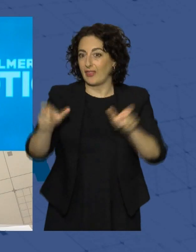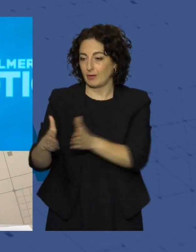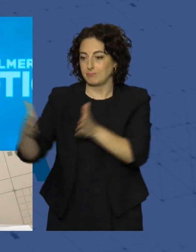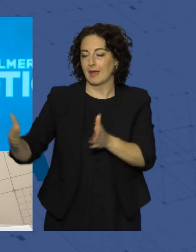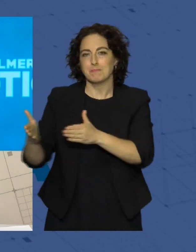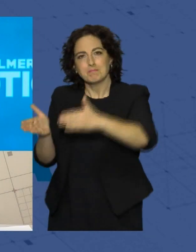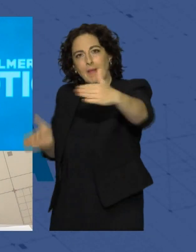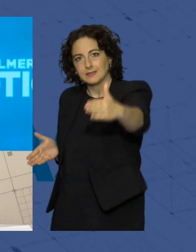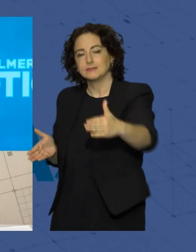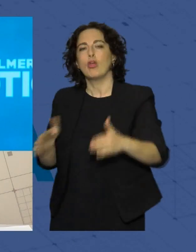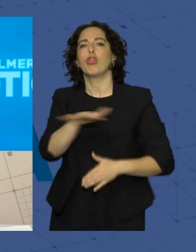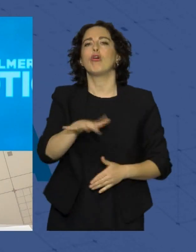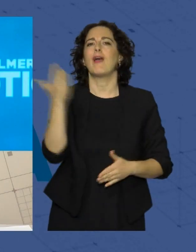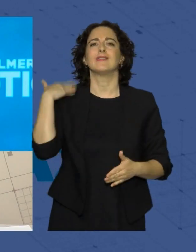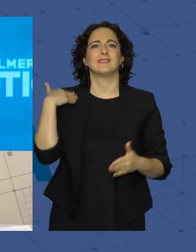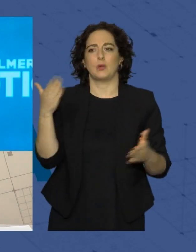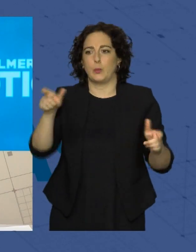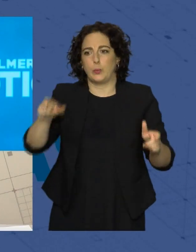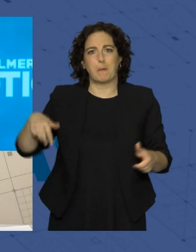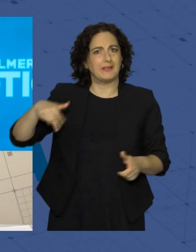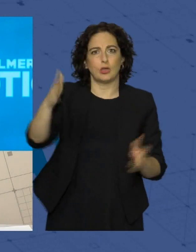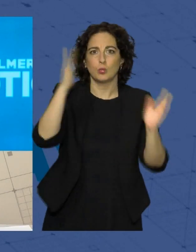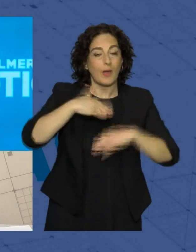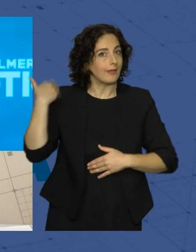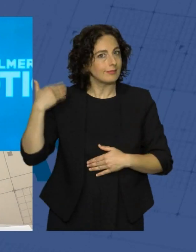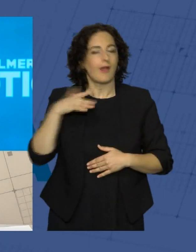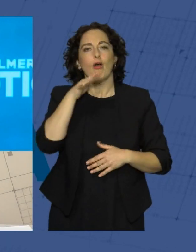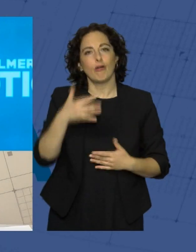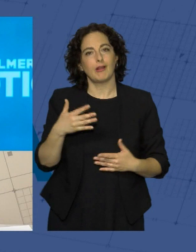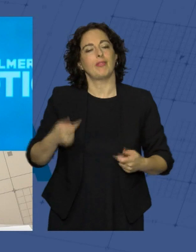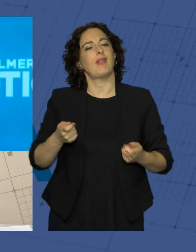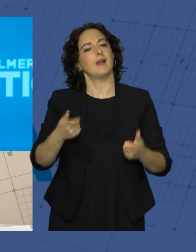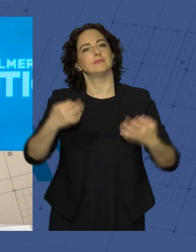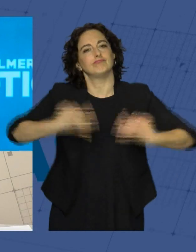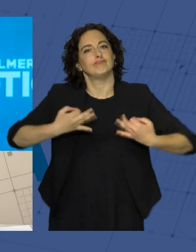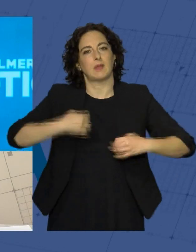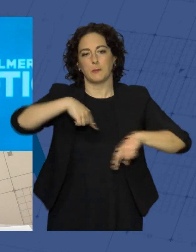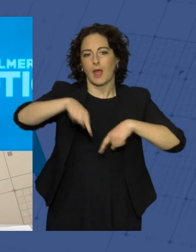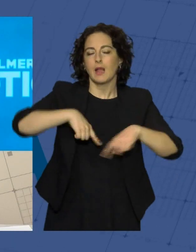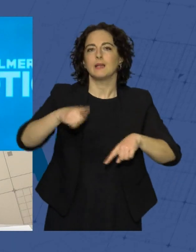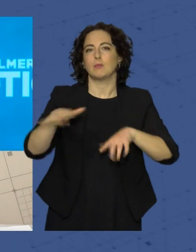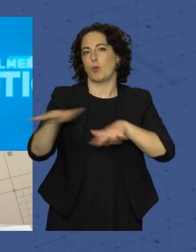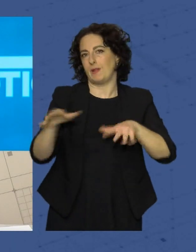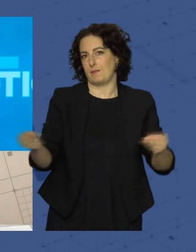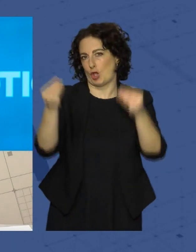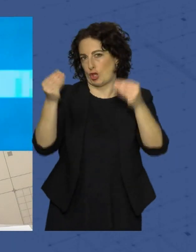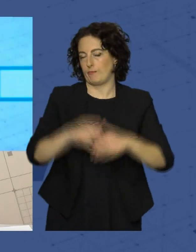en una zona donde no había plataforma mapea tonal, mejorando así la seguridad vial y la movilidad de la zona.